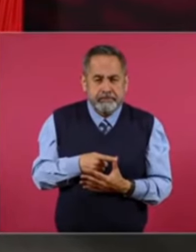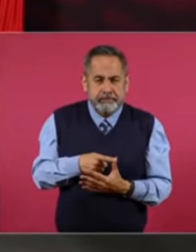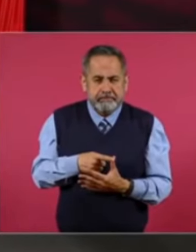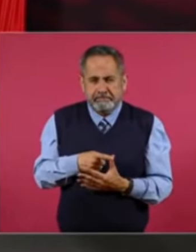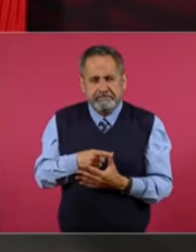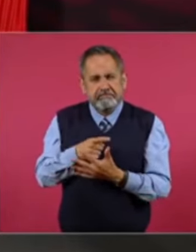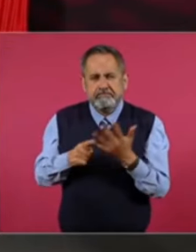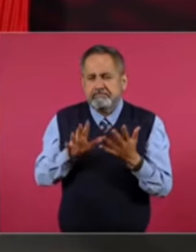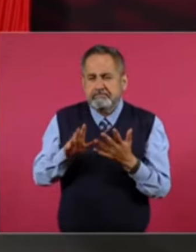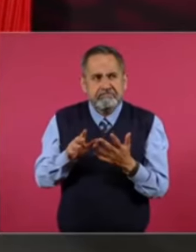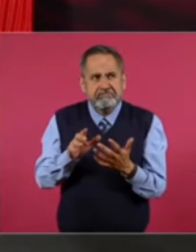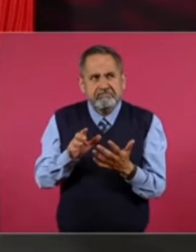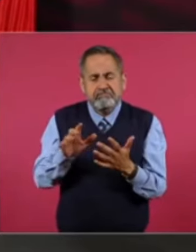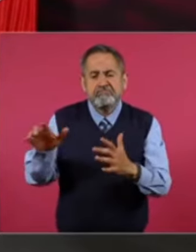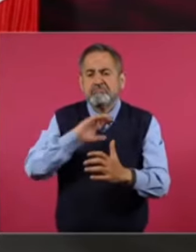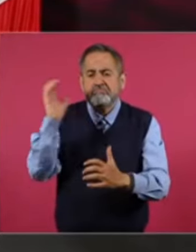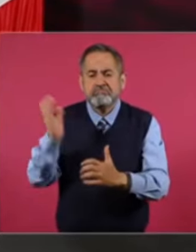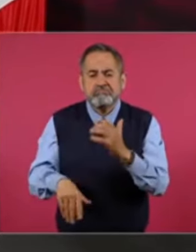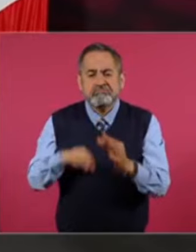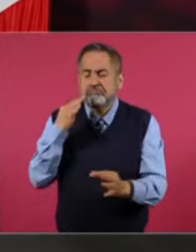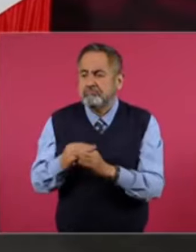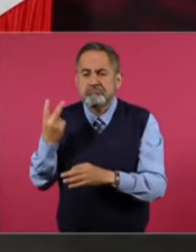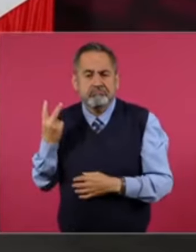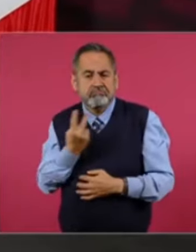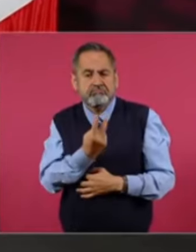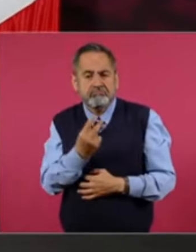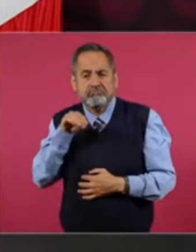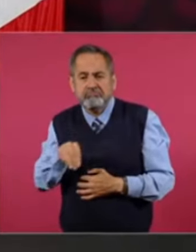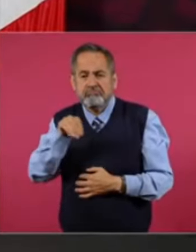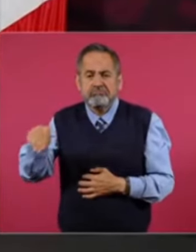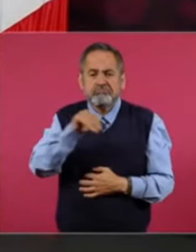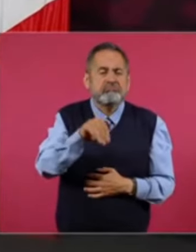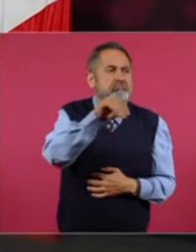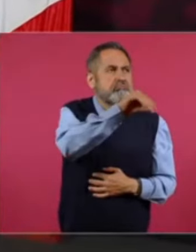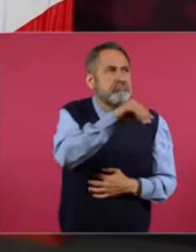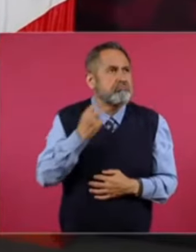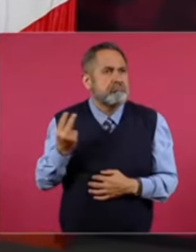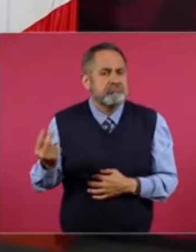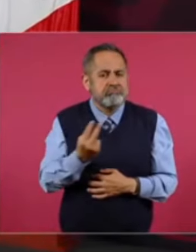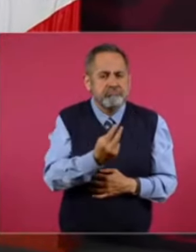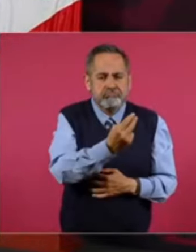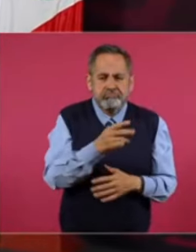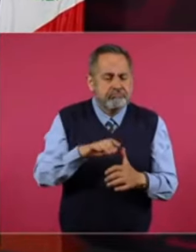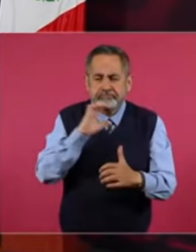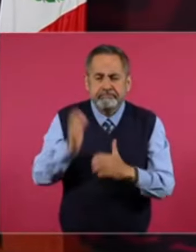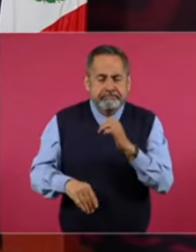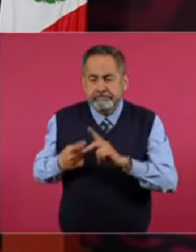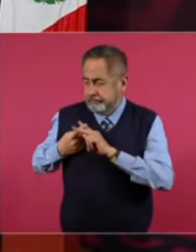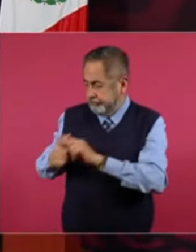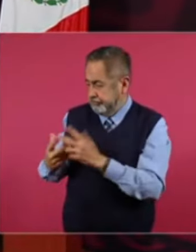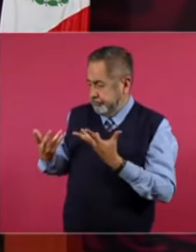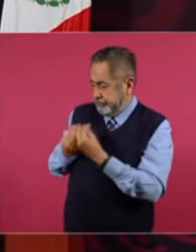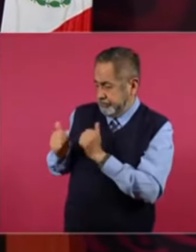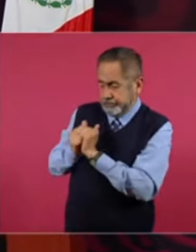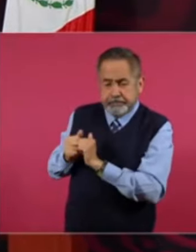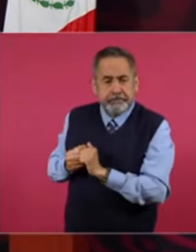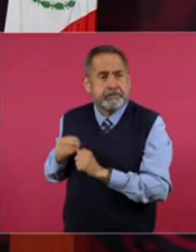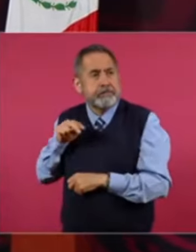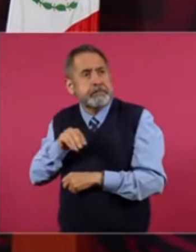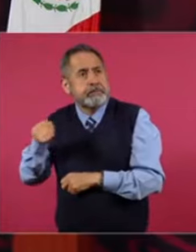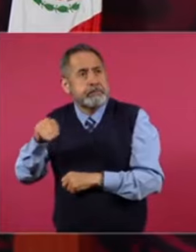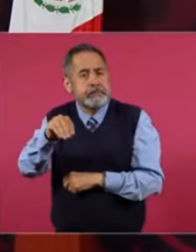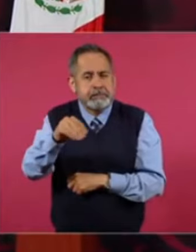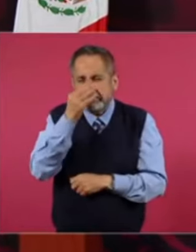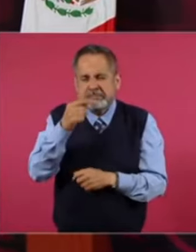Básicamente. Ya terminamos. Este. Desde que empezamos. A hacer esta gira. Juntos. Ya nada más nos